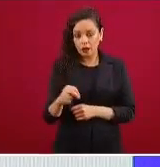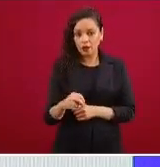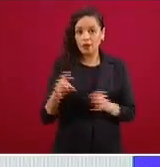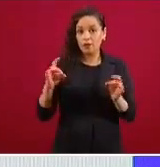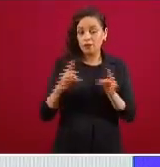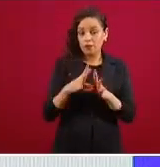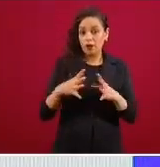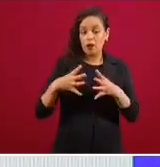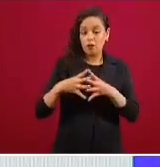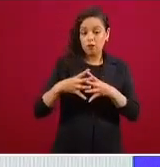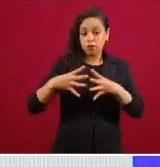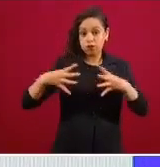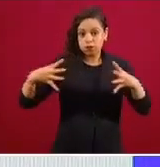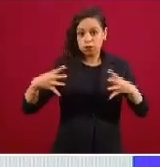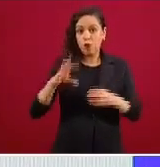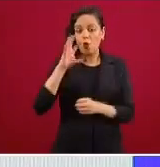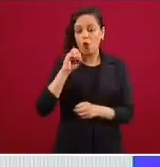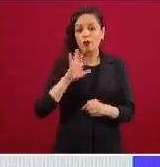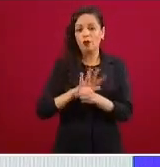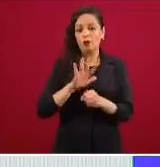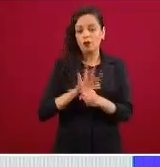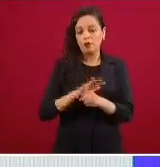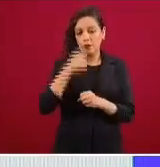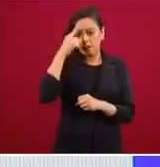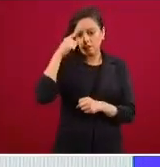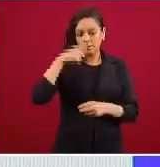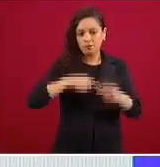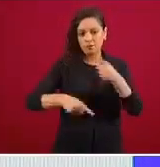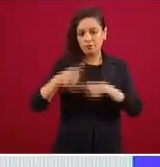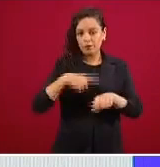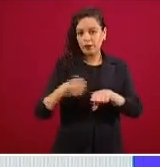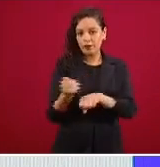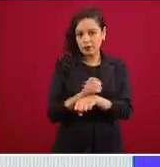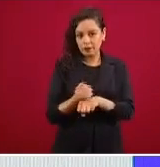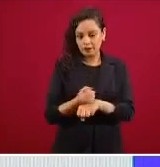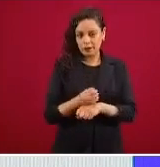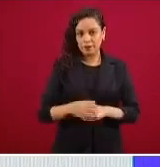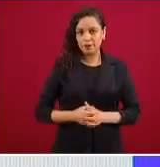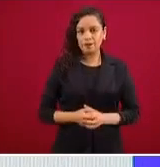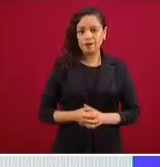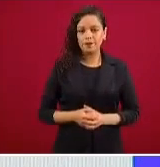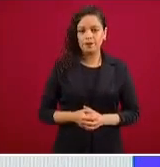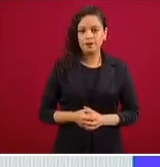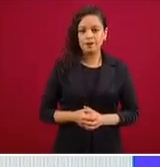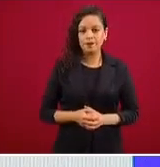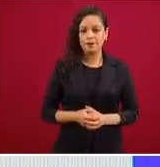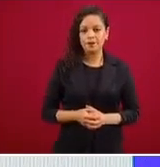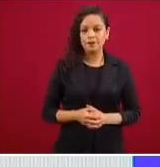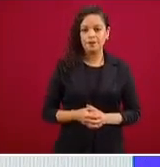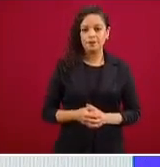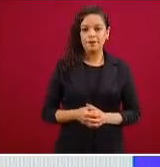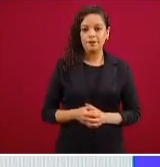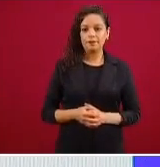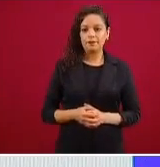obstrucción de los vasos sanguíneos para fines prácticos es como si fuera una neumonía